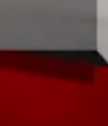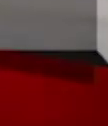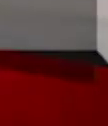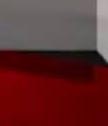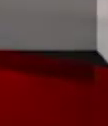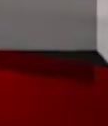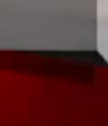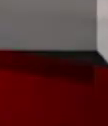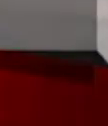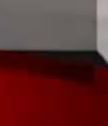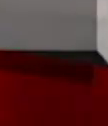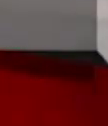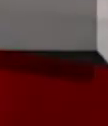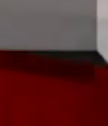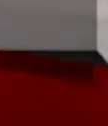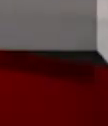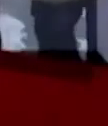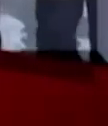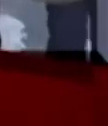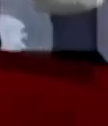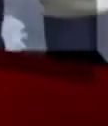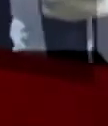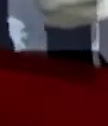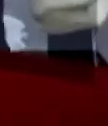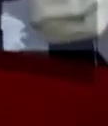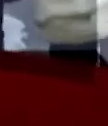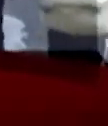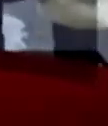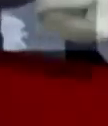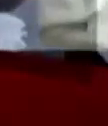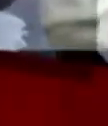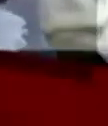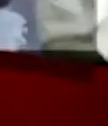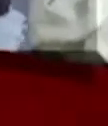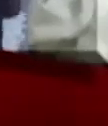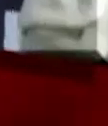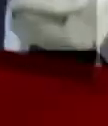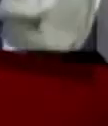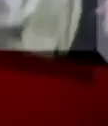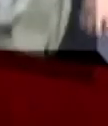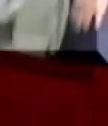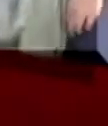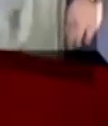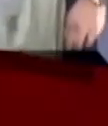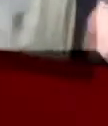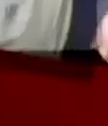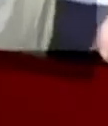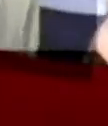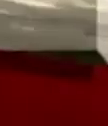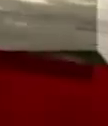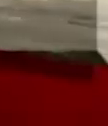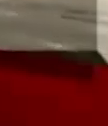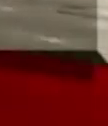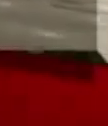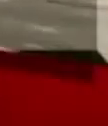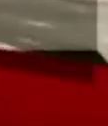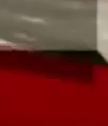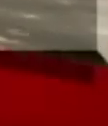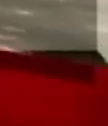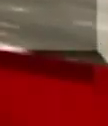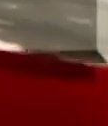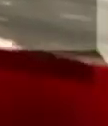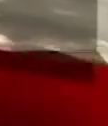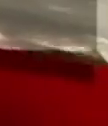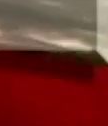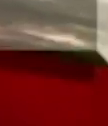correr. Los días no volverán a ser lo